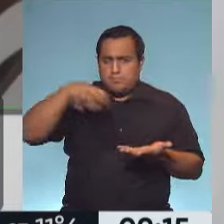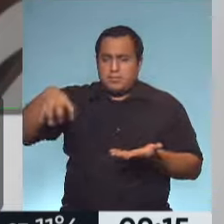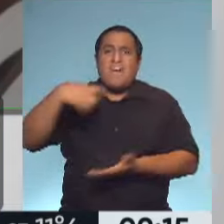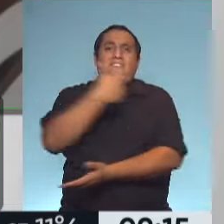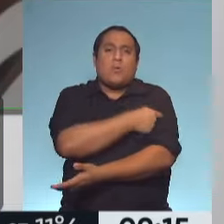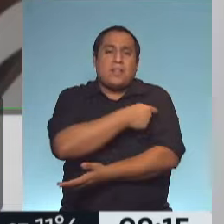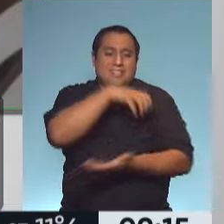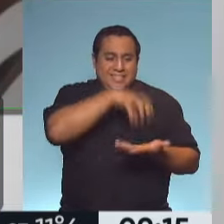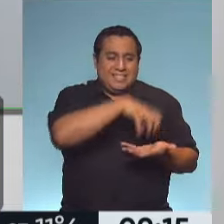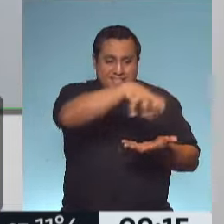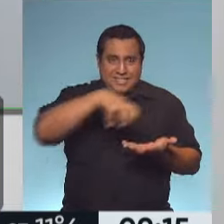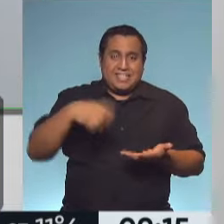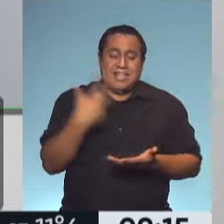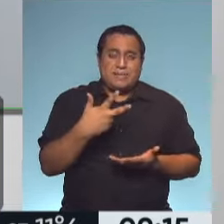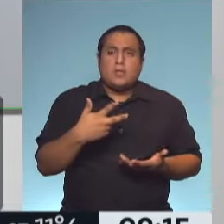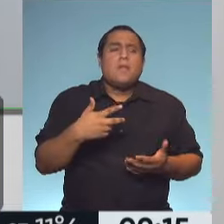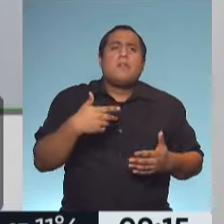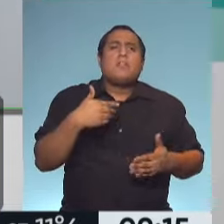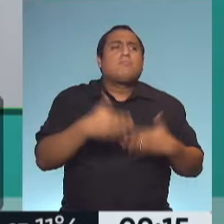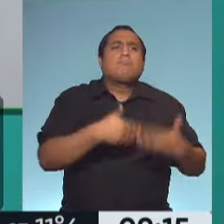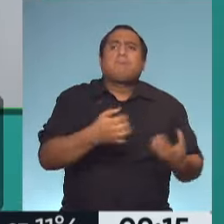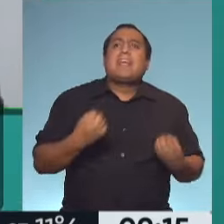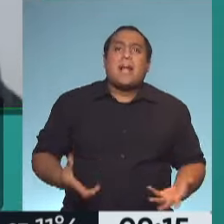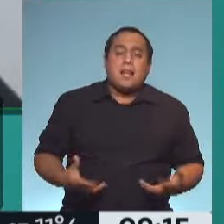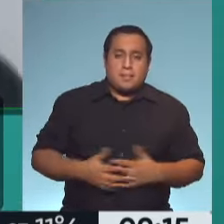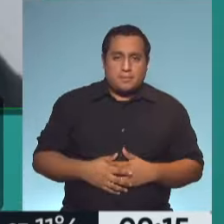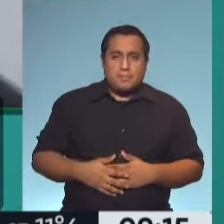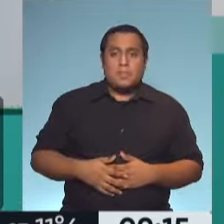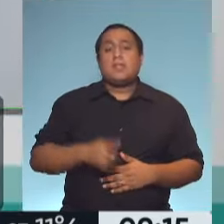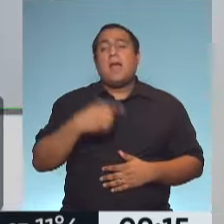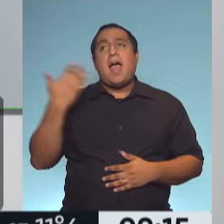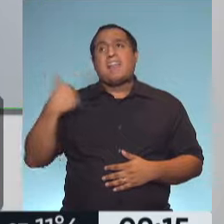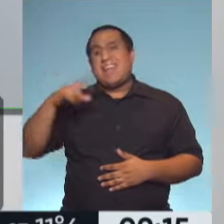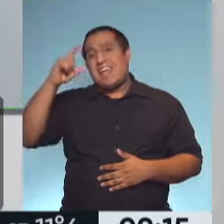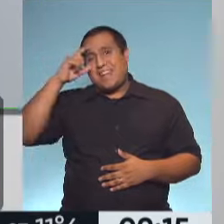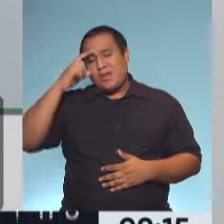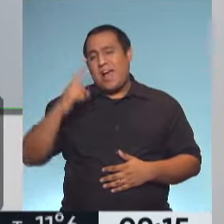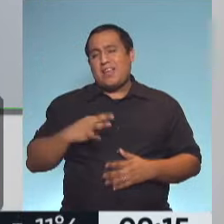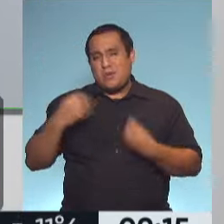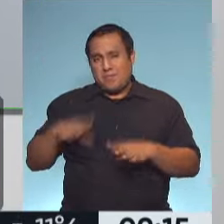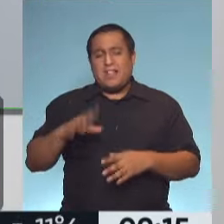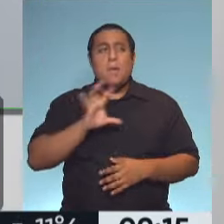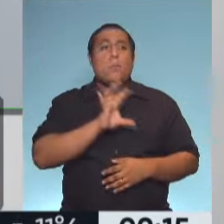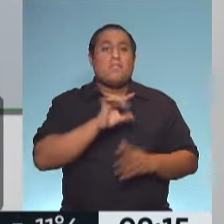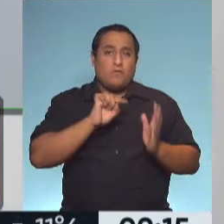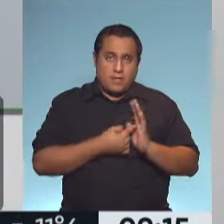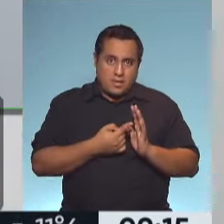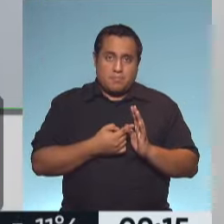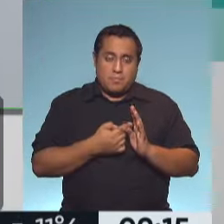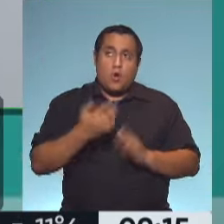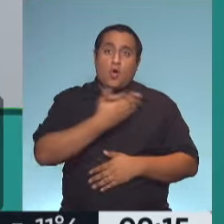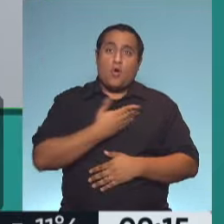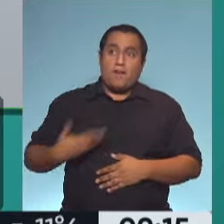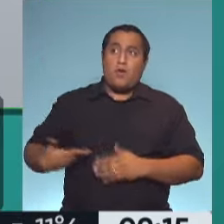funcionando la vacunación así? Sí, recordemos que nosotros desde enero, desde principios de año, en la provincia de Buenos Aires, a pedido del